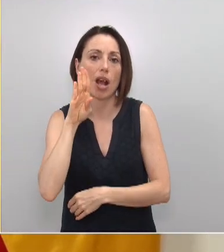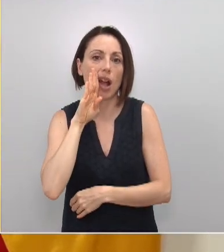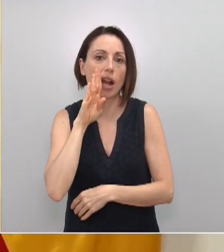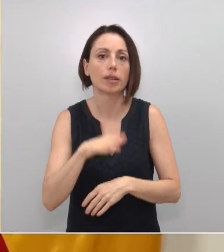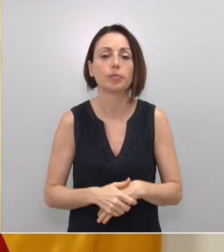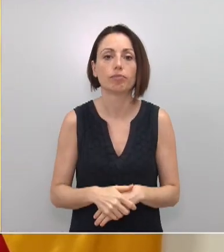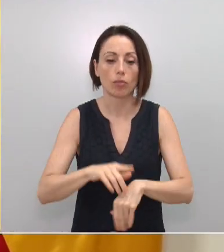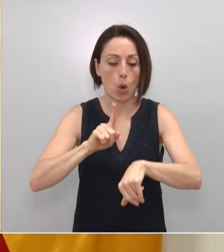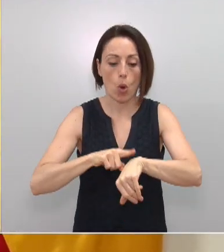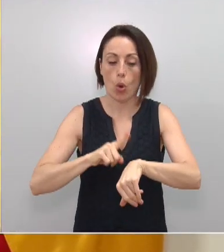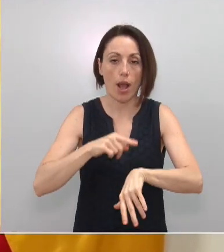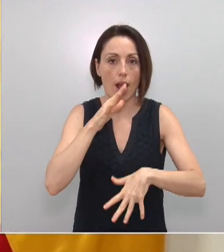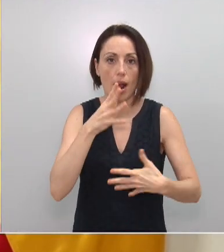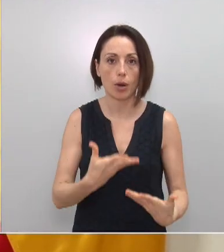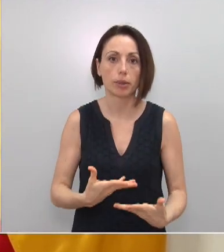A esta hora, vamos.